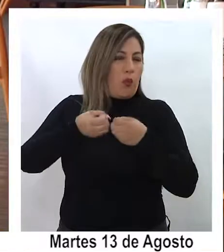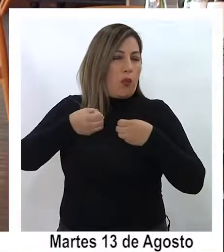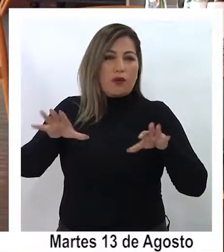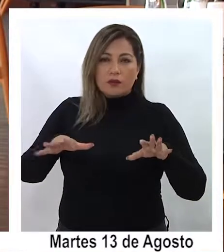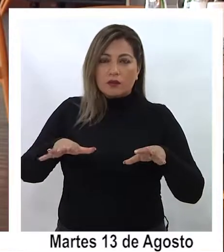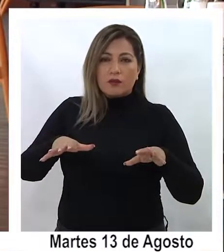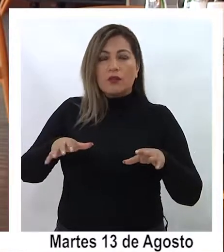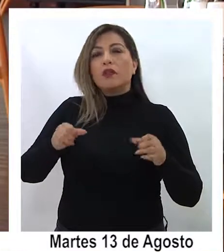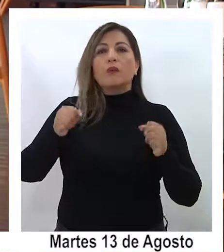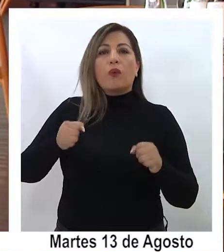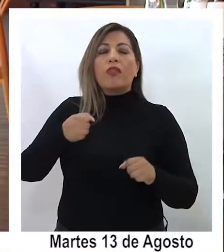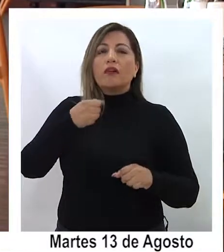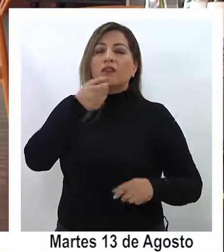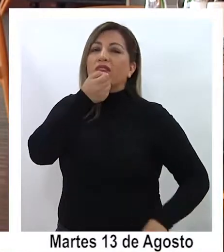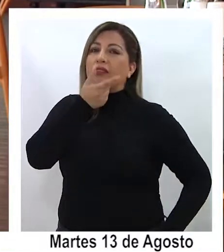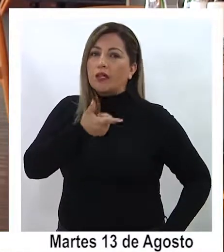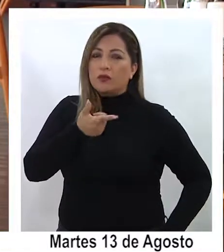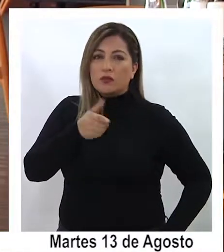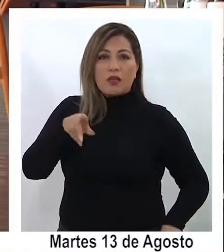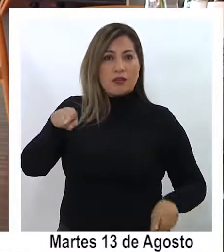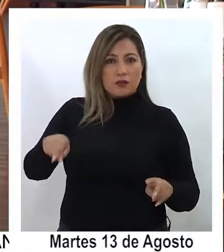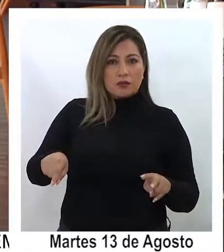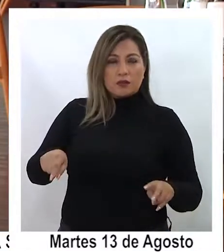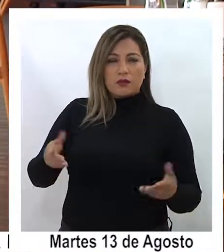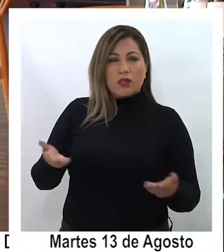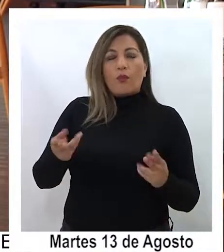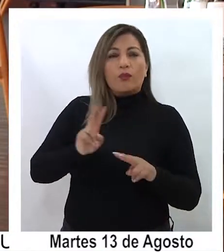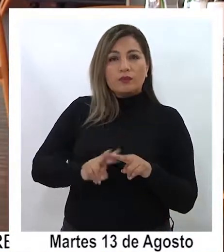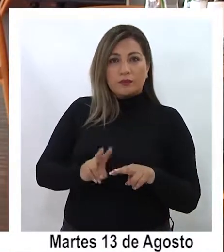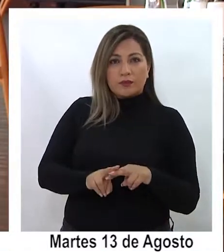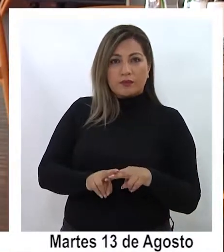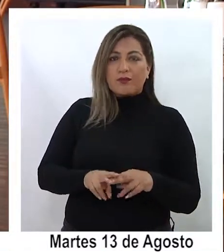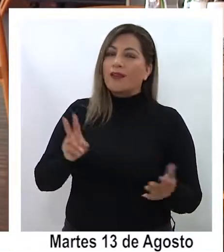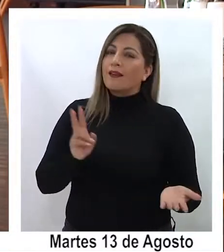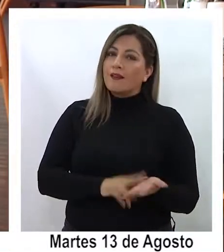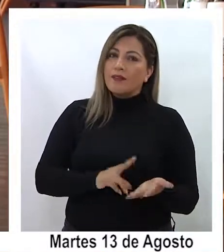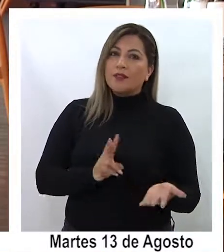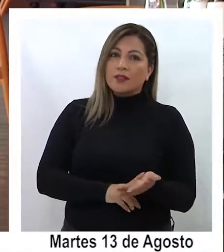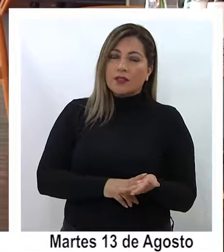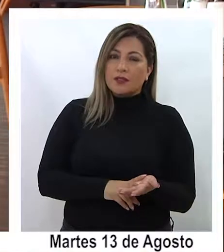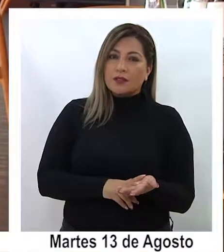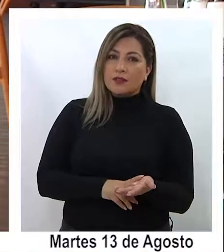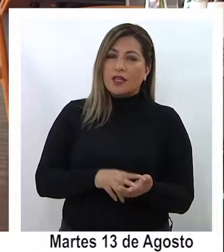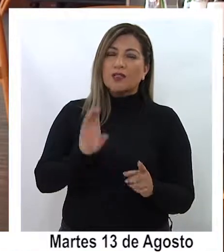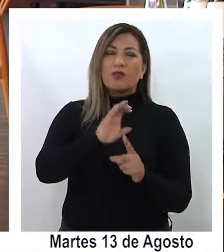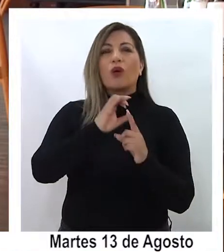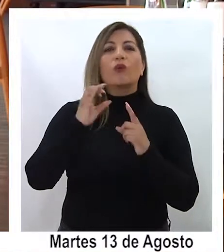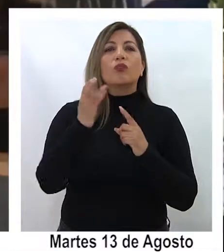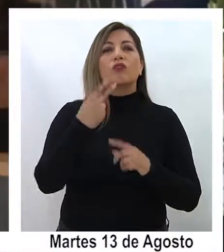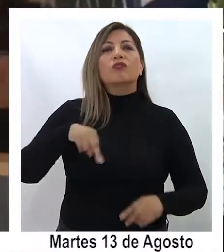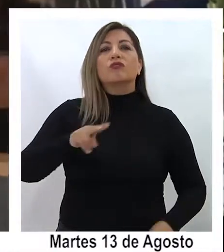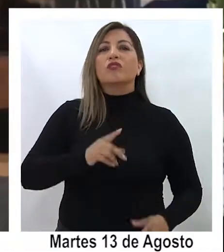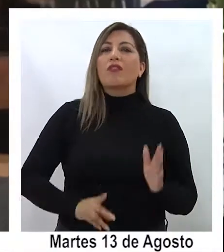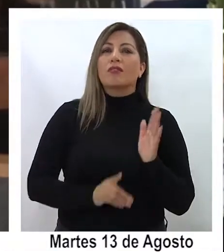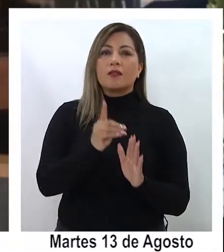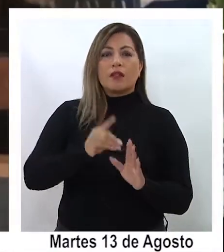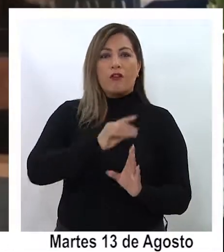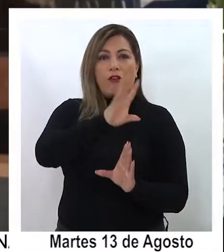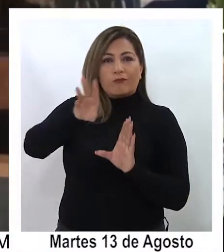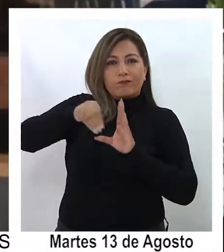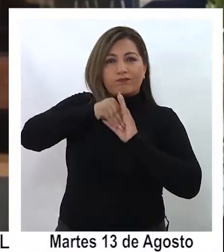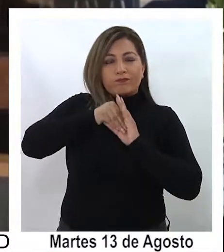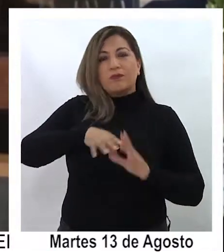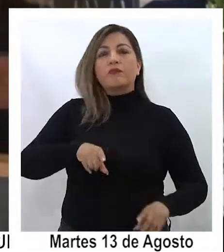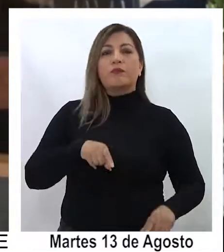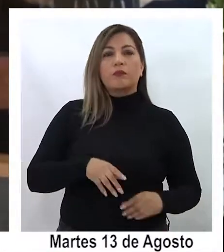naturaleza pueda ir y hacer esta denuncia en la práctica lo que ocurre es que efectivamente esto es una cultura que tenemos que tratar de desarrollar y